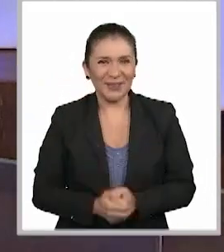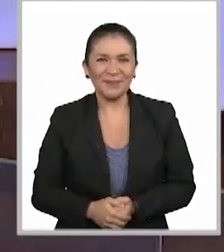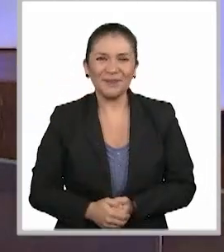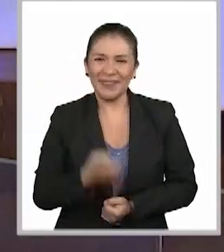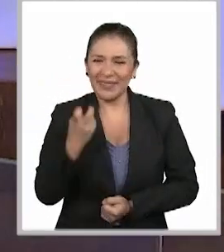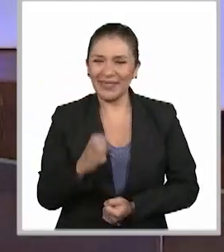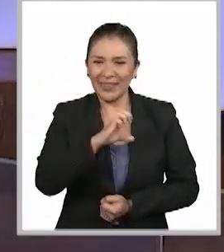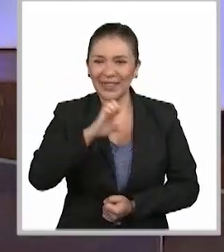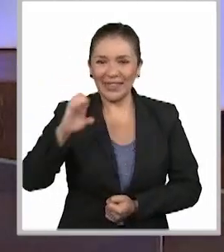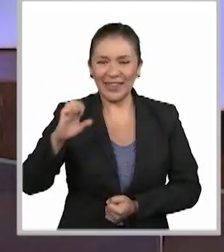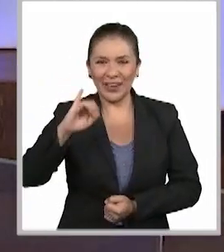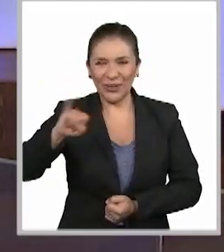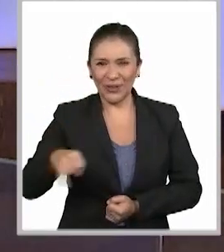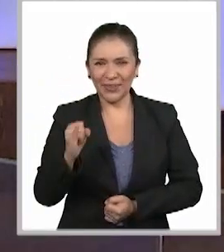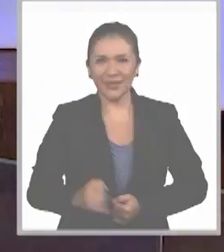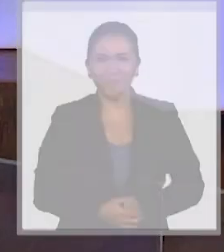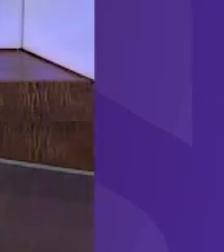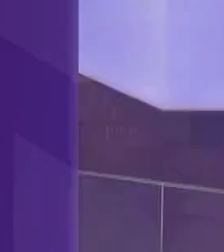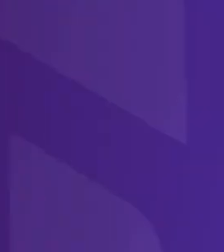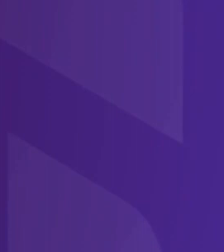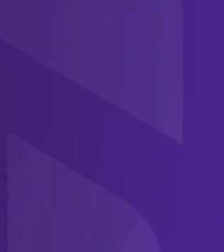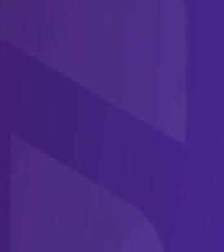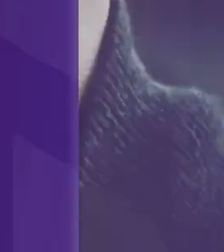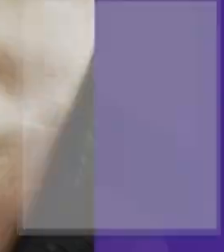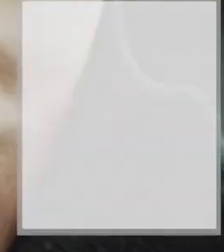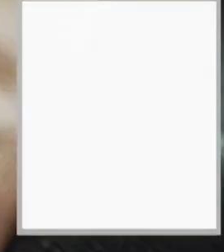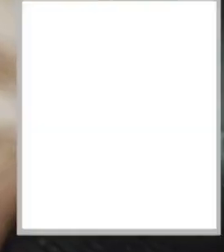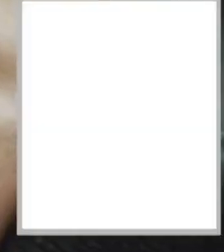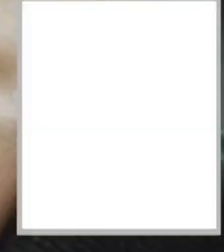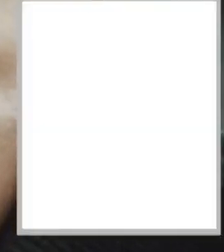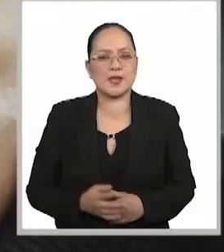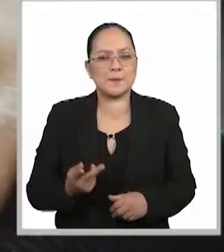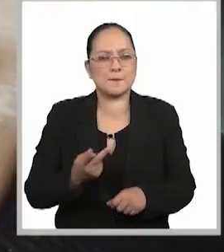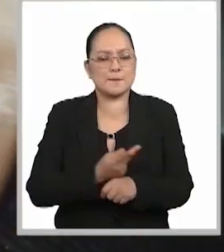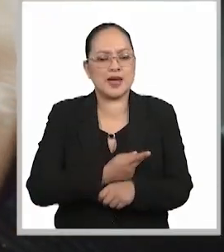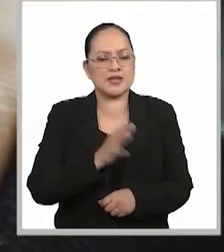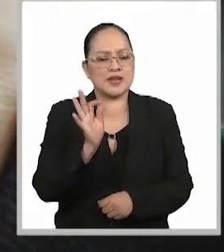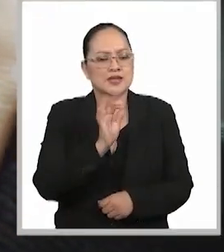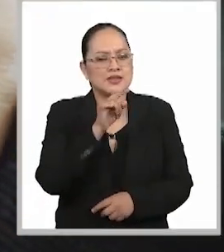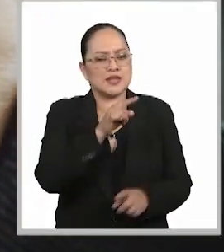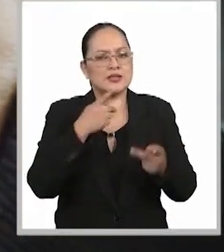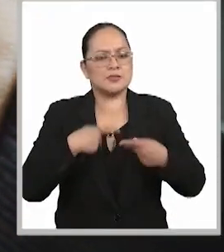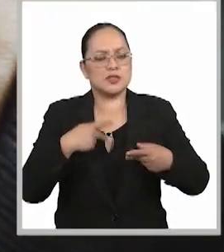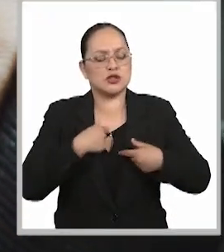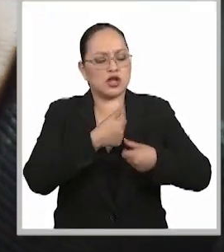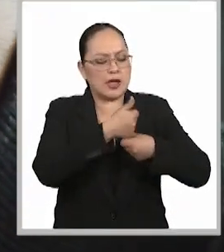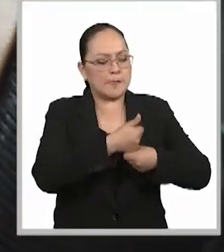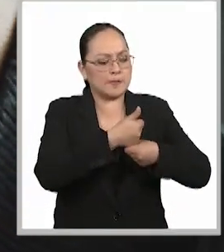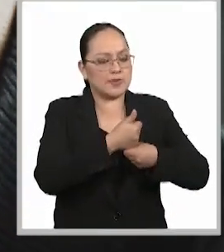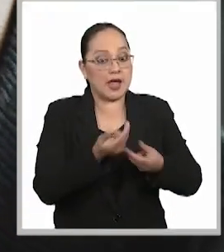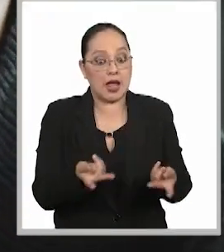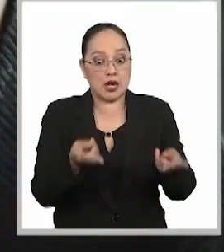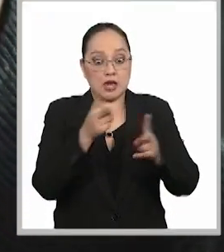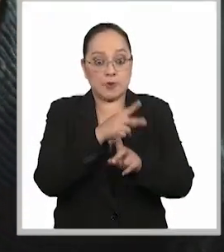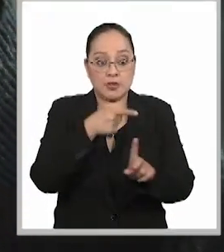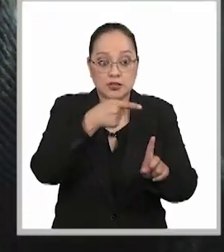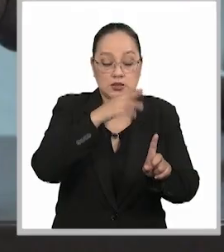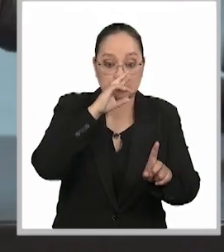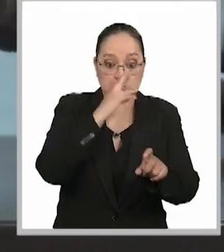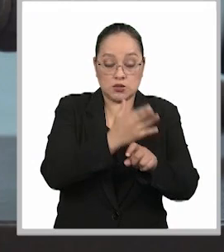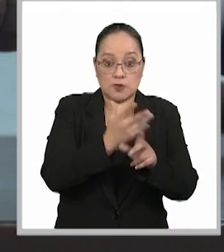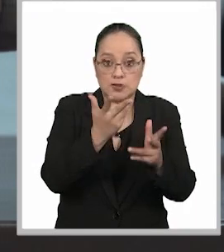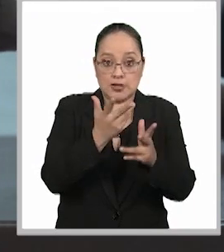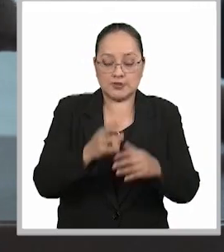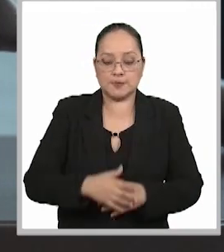jurídico. Estás viendo Escuela Judicial. Continuamos. ¿Qué sucede cuando la víctima se convierte en victimario?